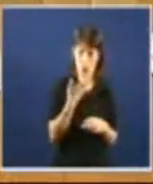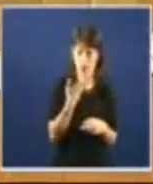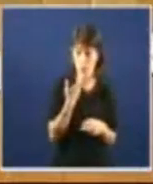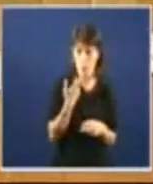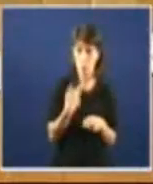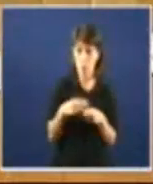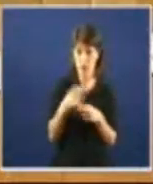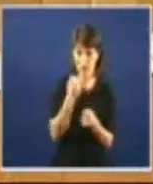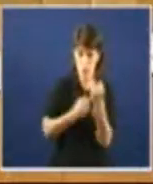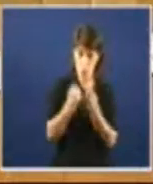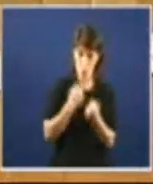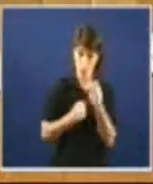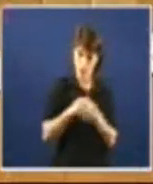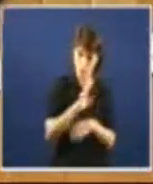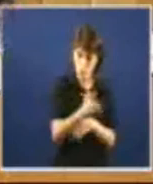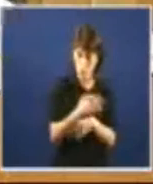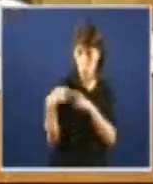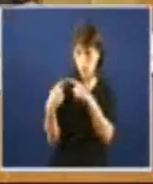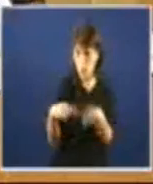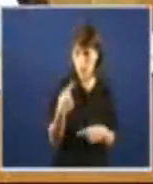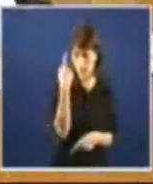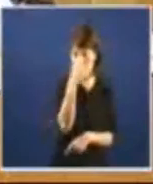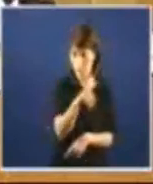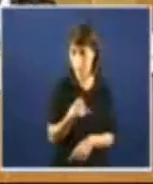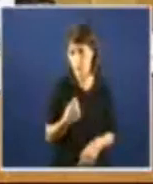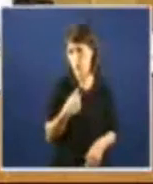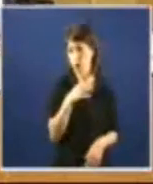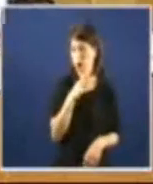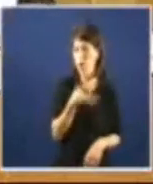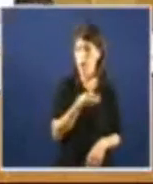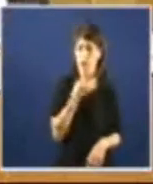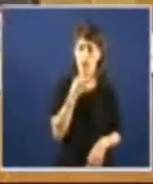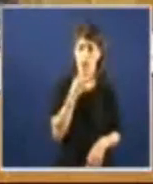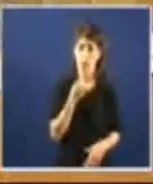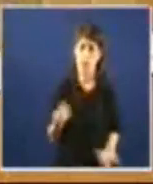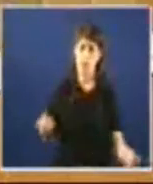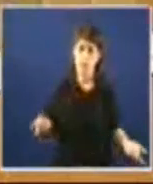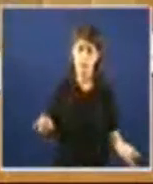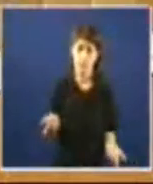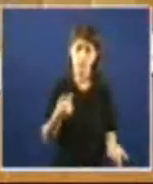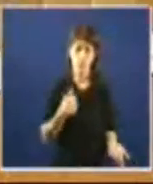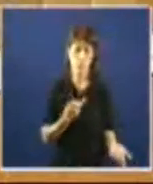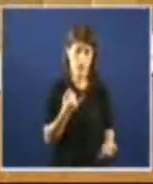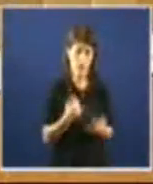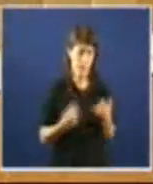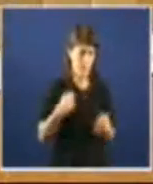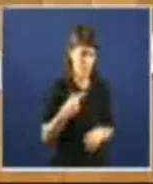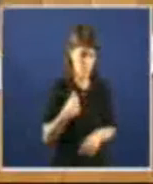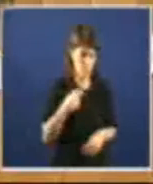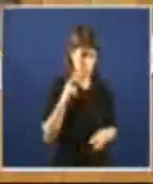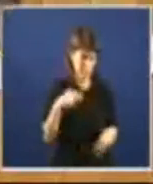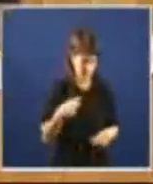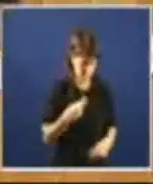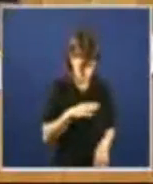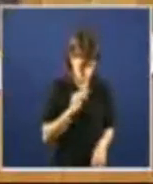Dí, e agora xa non uso inglés porque igual eu mesmo non me dou entendido e podo meter o zoco.